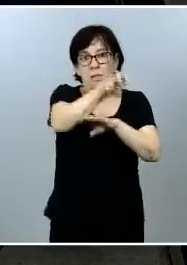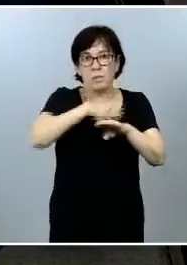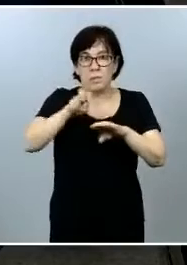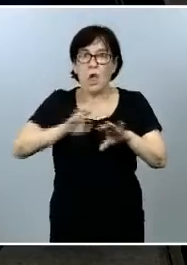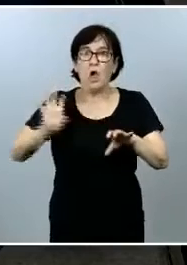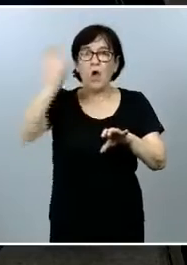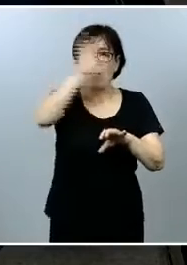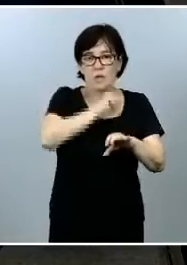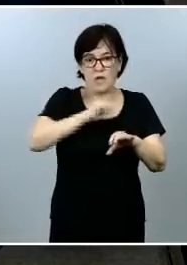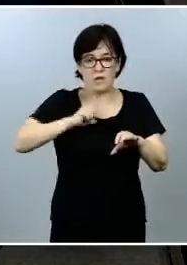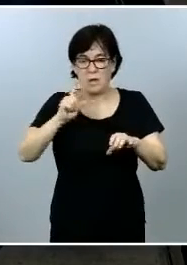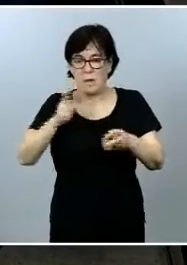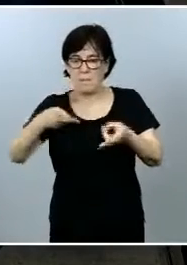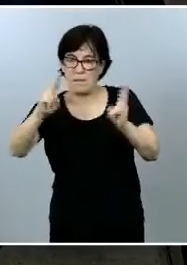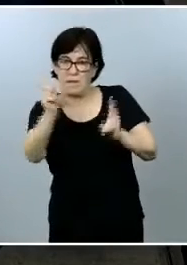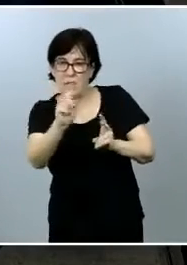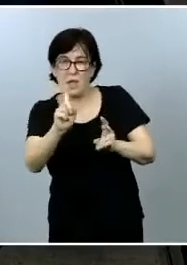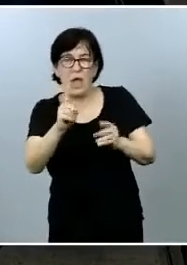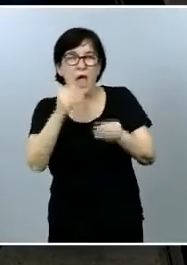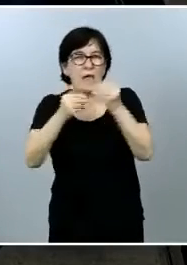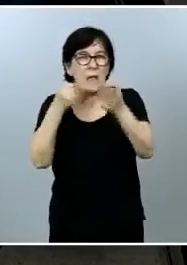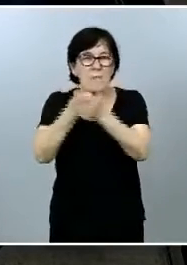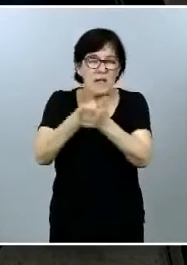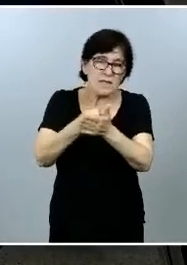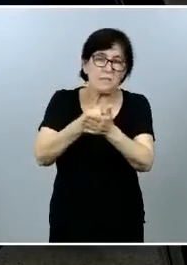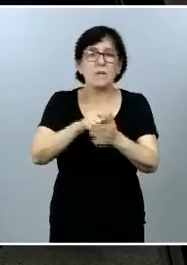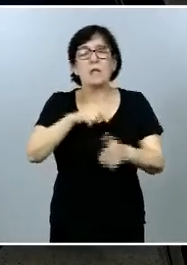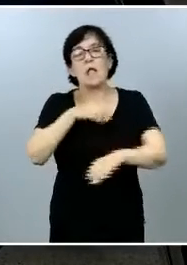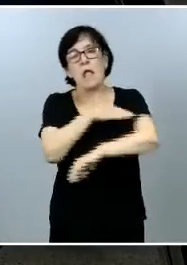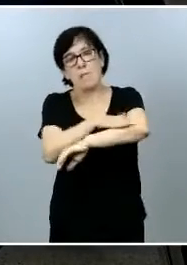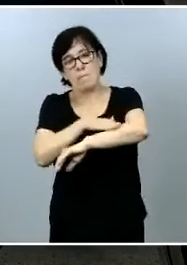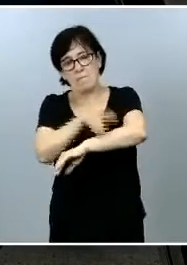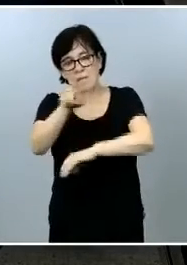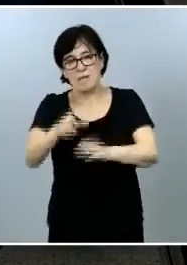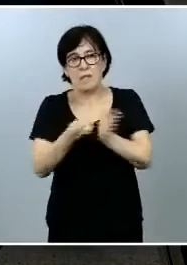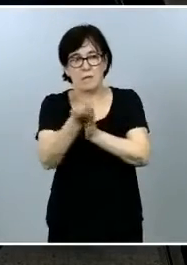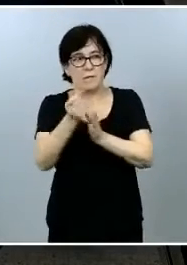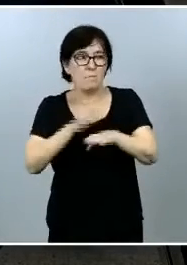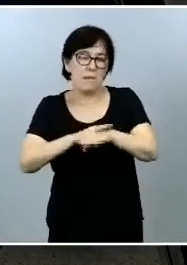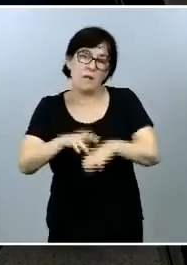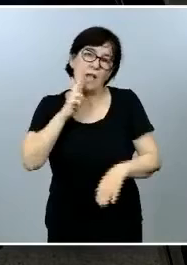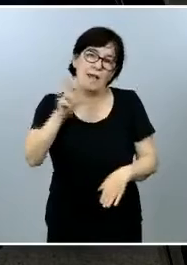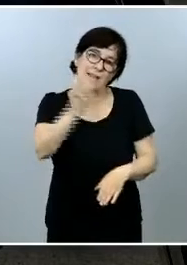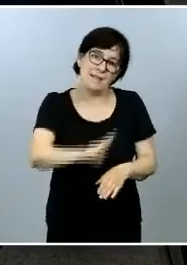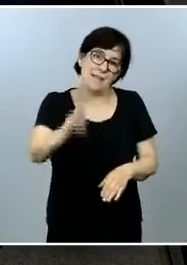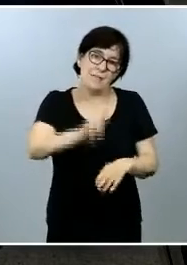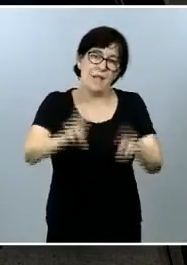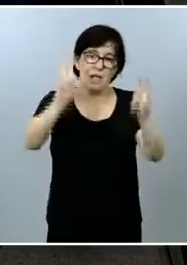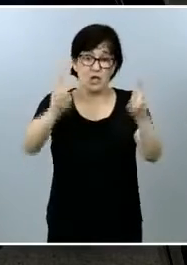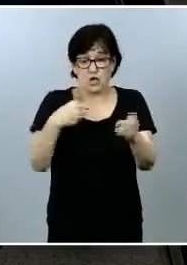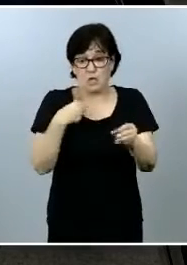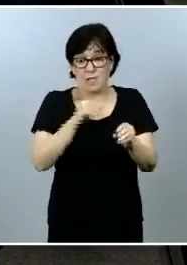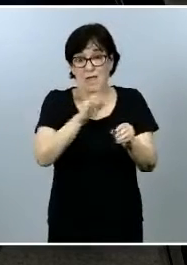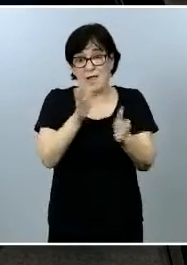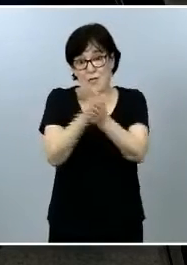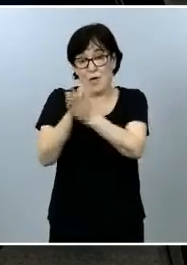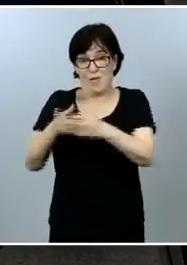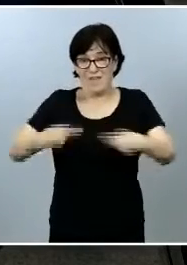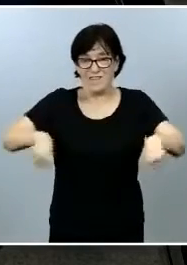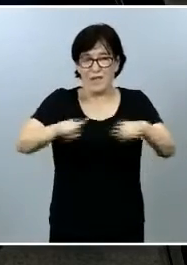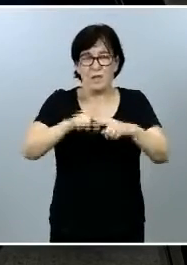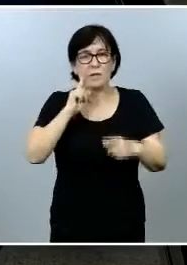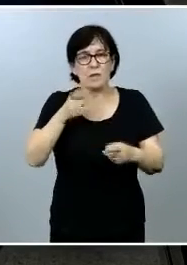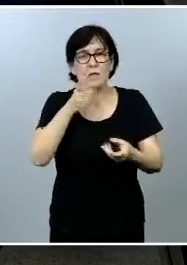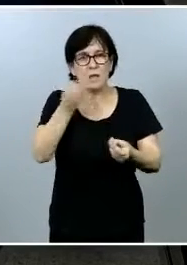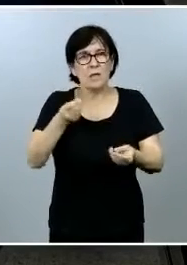principio se había dicho que se llevaría hasta el final y luego la ministra portavoz y perdón que insista un poco con el tema de todos los compañeros cuenta también la